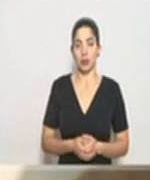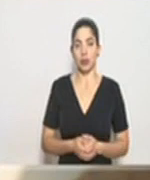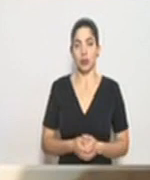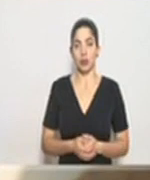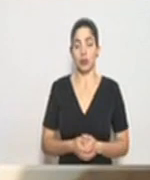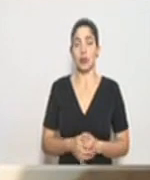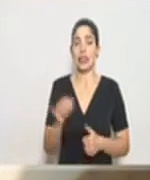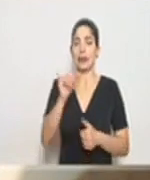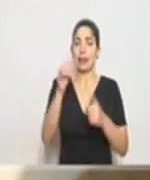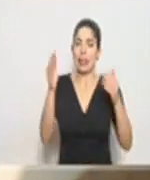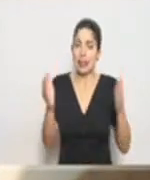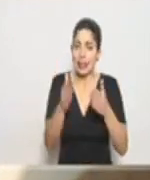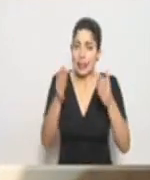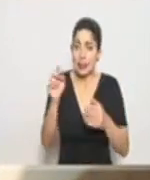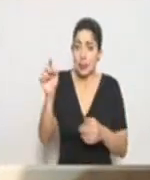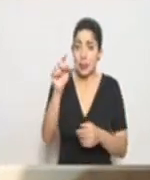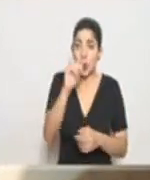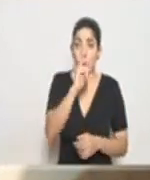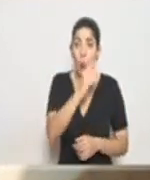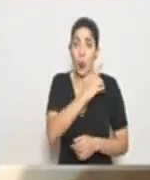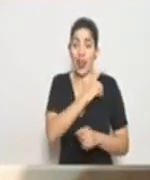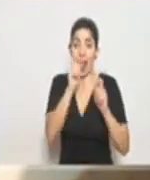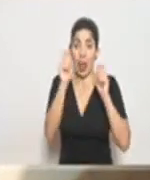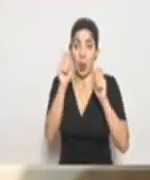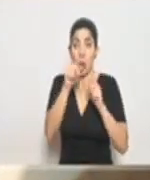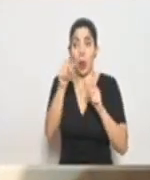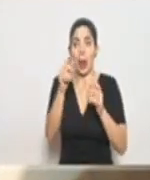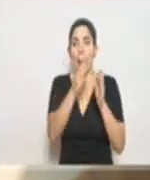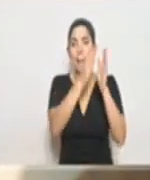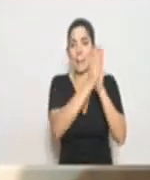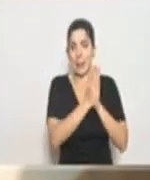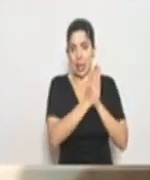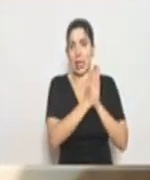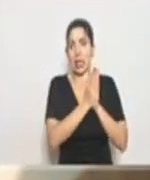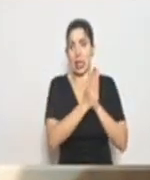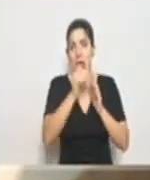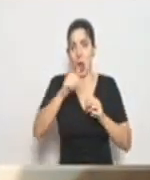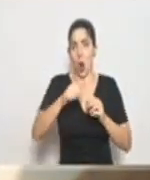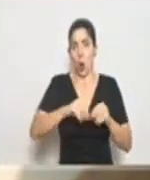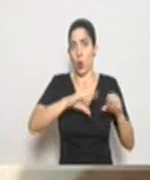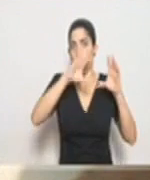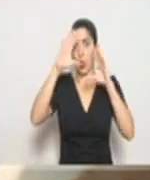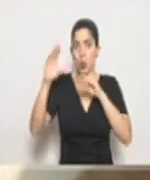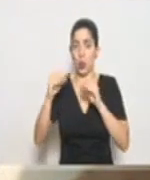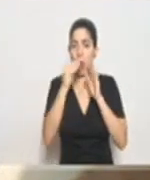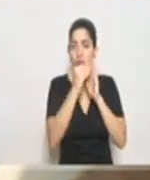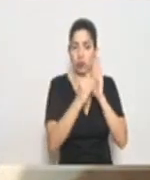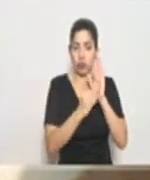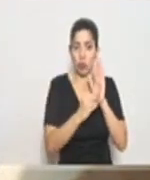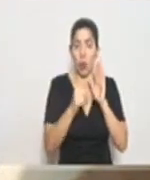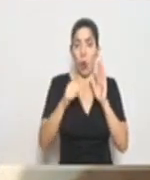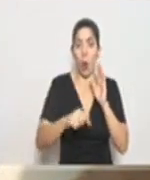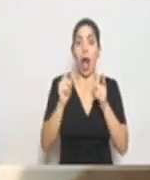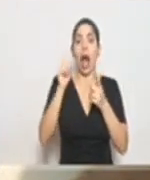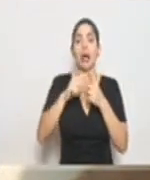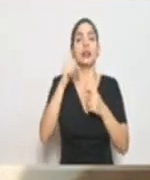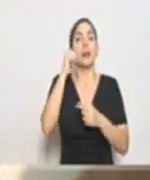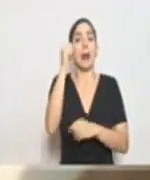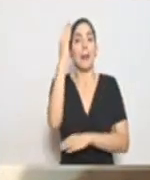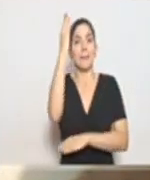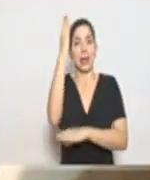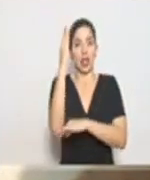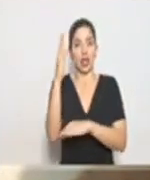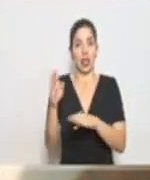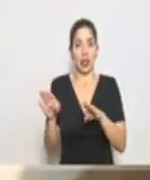Se insta a las juntas educativas a hacer los pedidos en este sentido durante el día de hoy y el día de mañana hasta mediodía, para poder